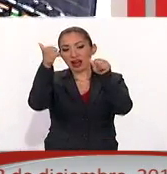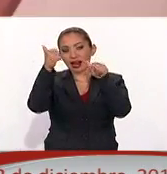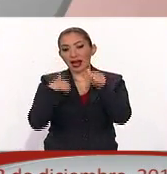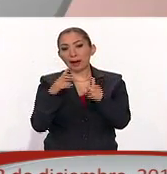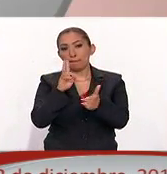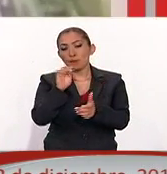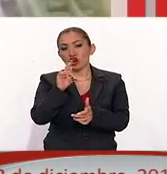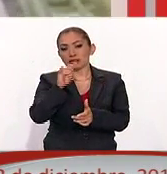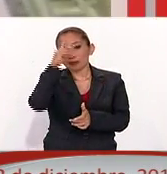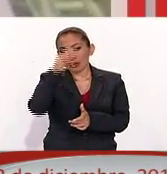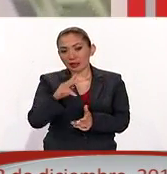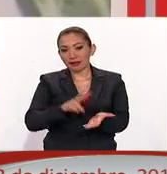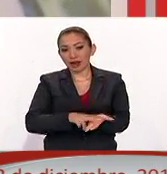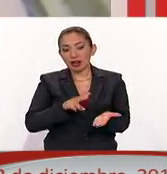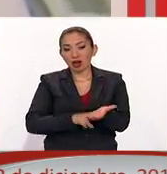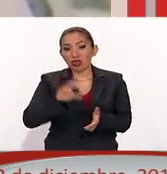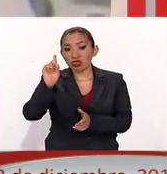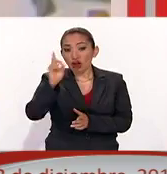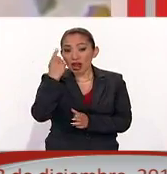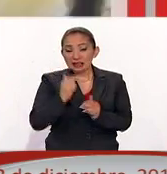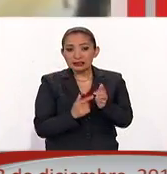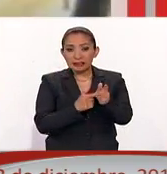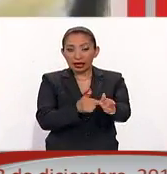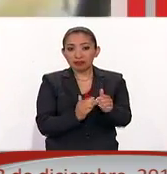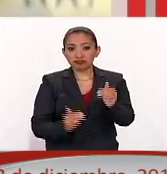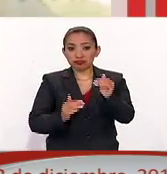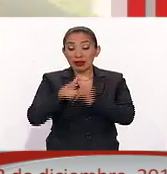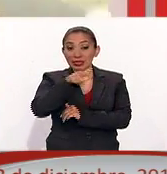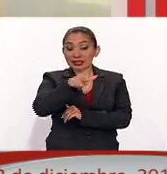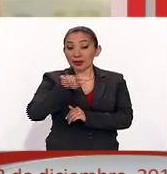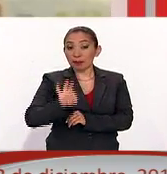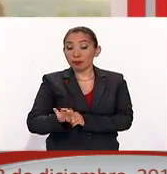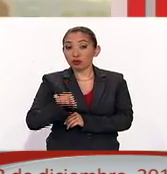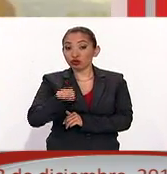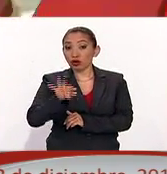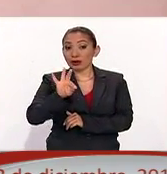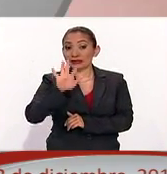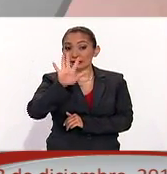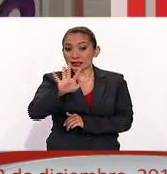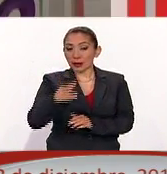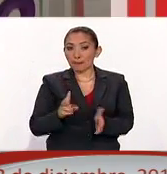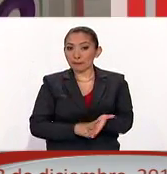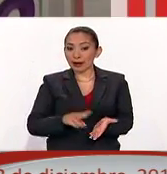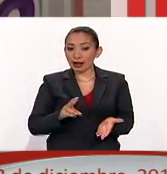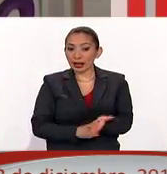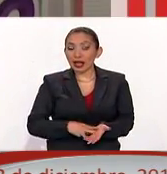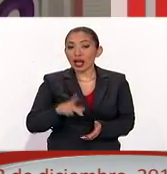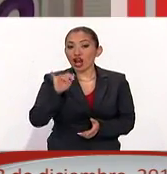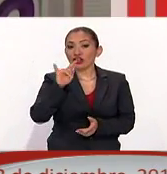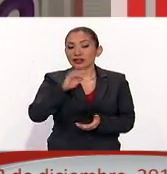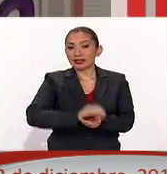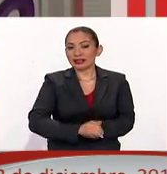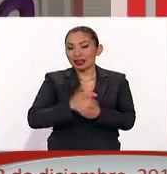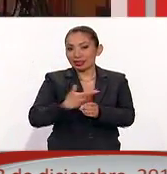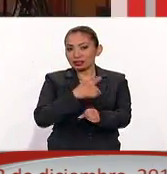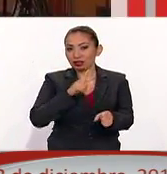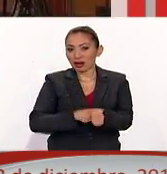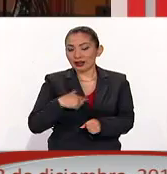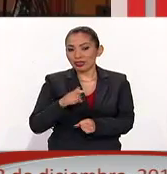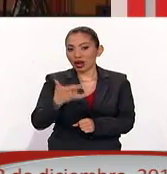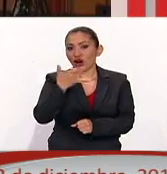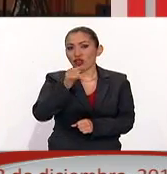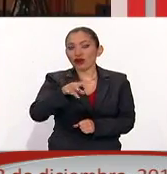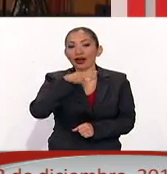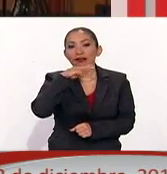Valores. El dólar continúa subiendo. Ayer cerró a 17.45. La Lotería Nacional realizará el sorteo del